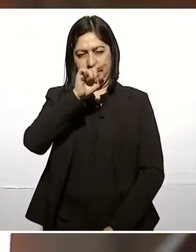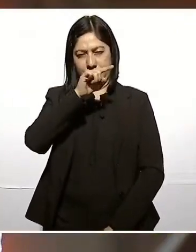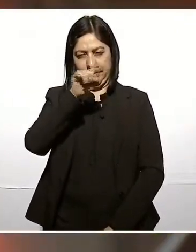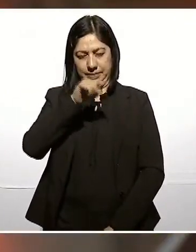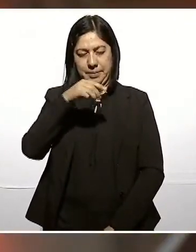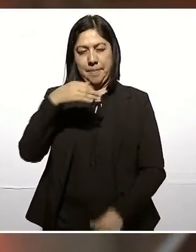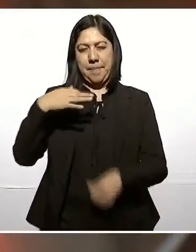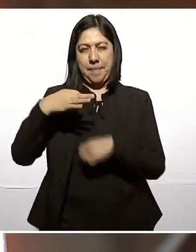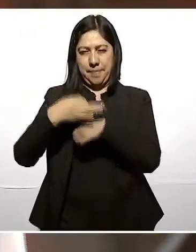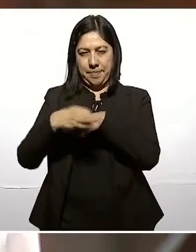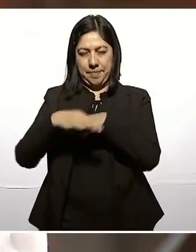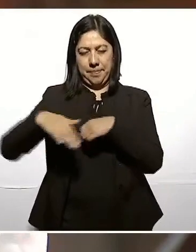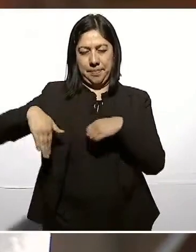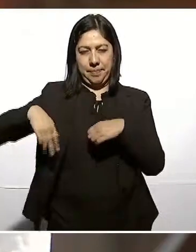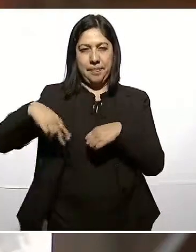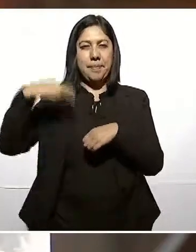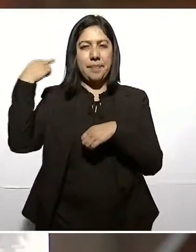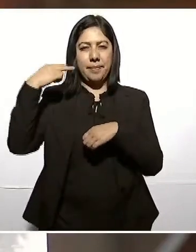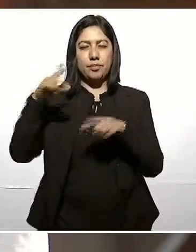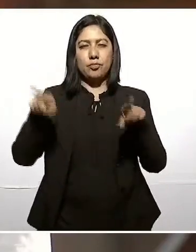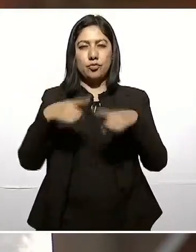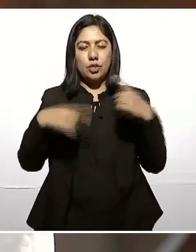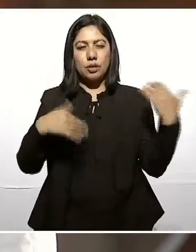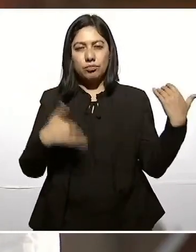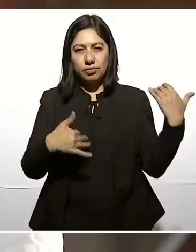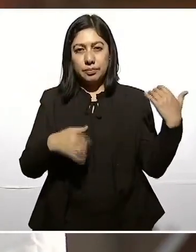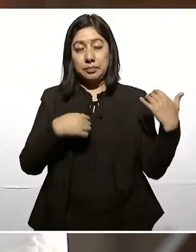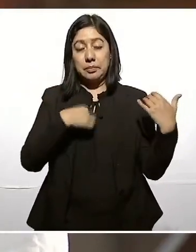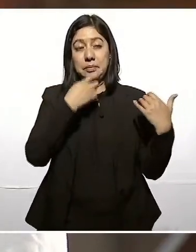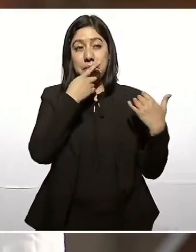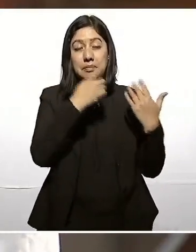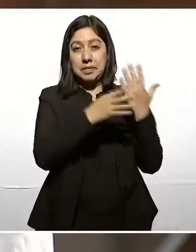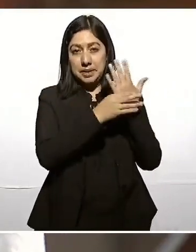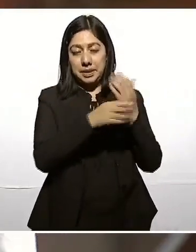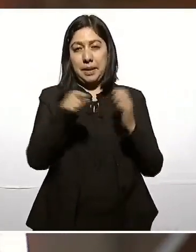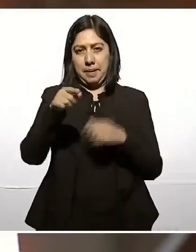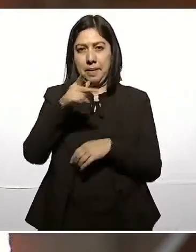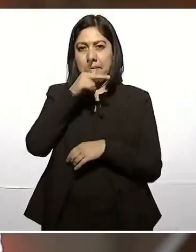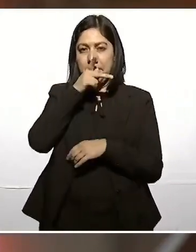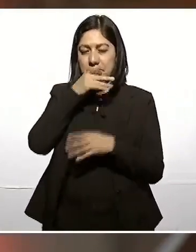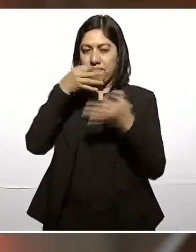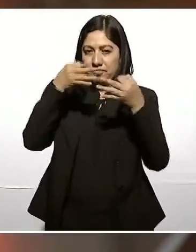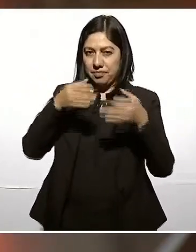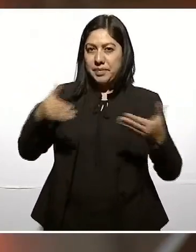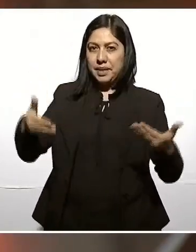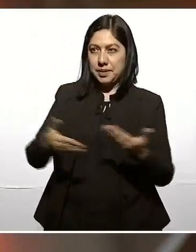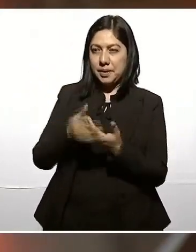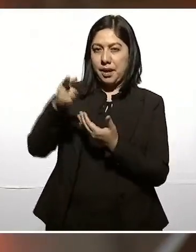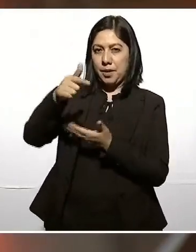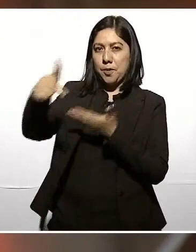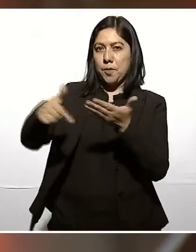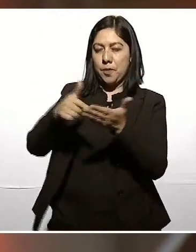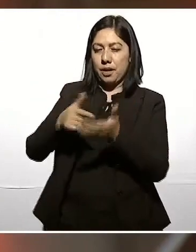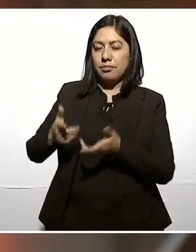veracruzana, que mi papá nació en la cuenca del Papaloapa,